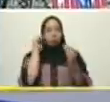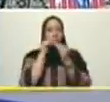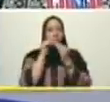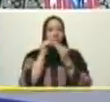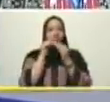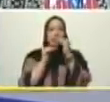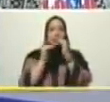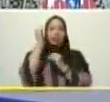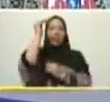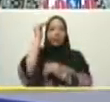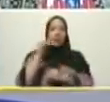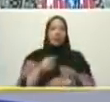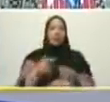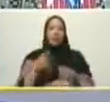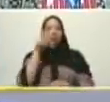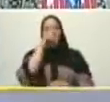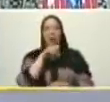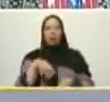alto ¿qué edad tienes tú Miguel?